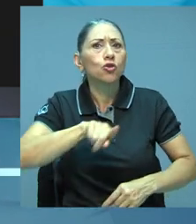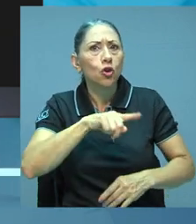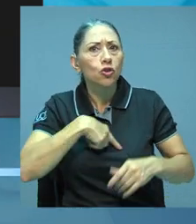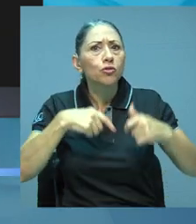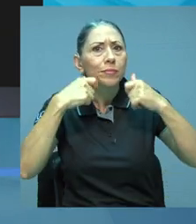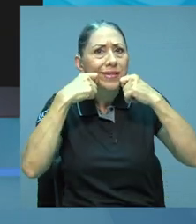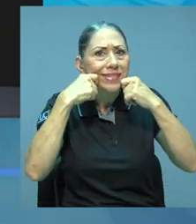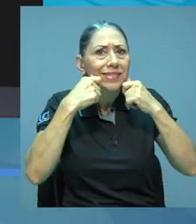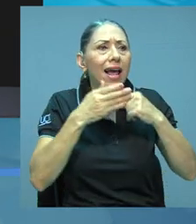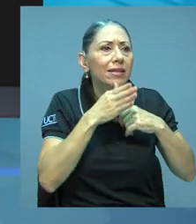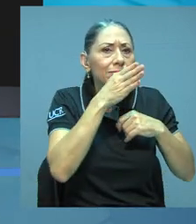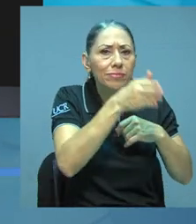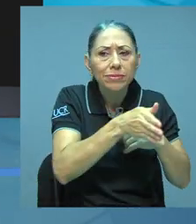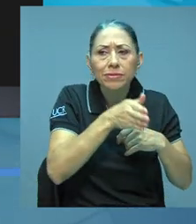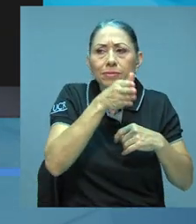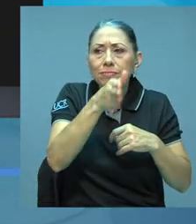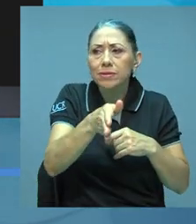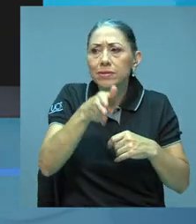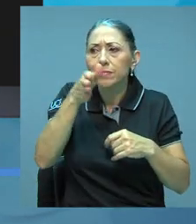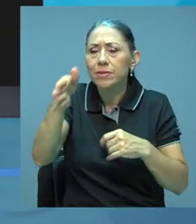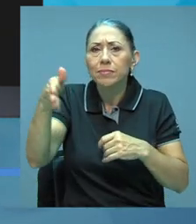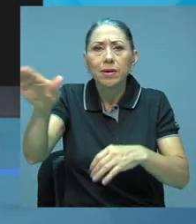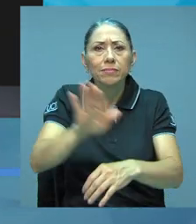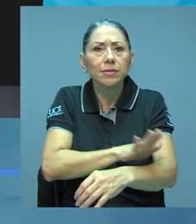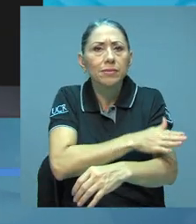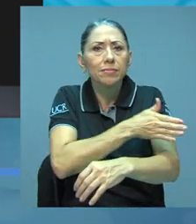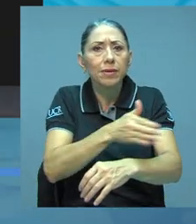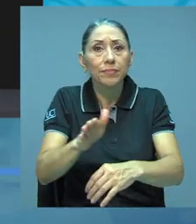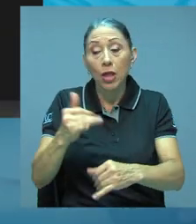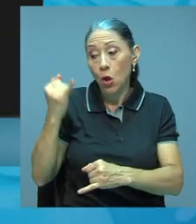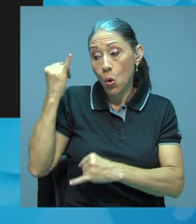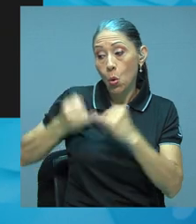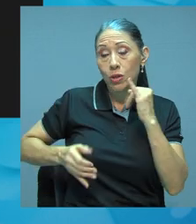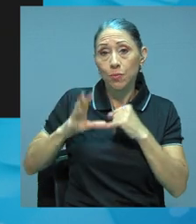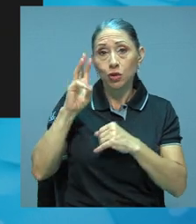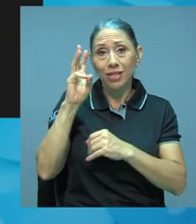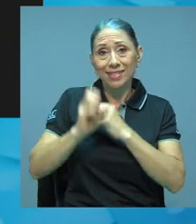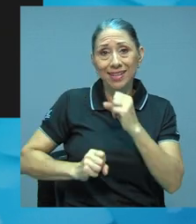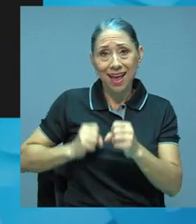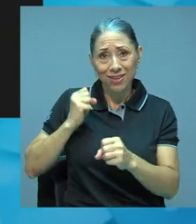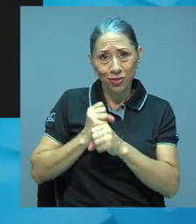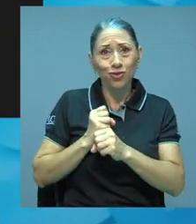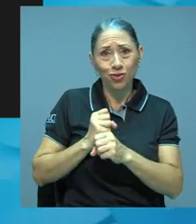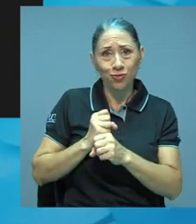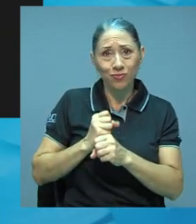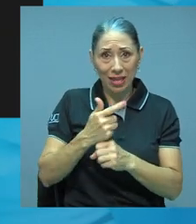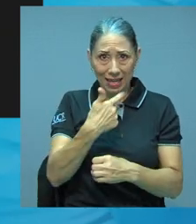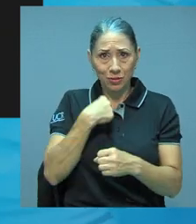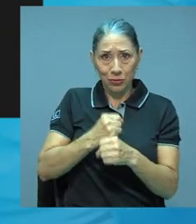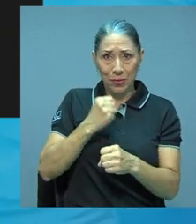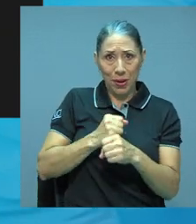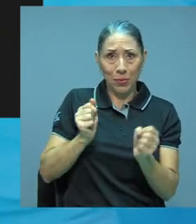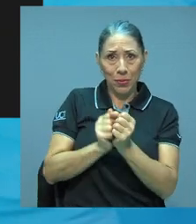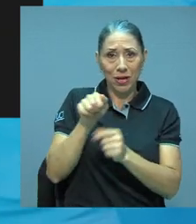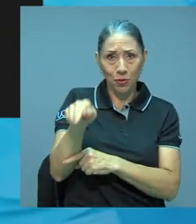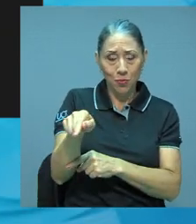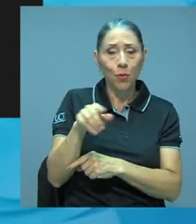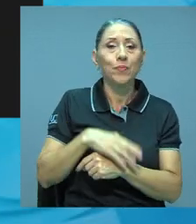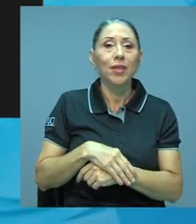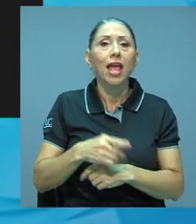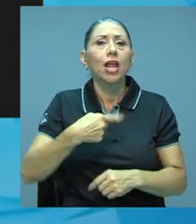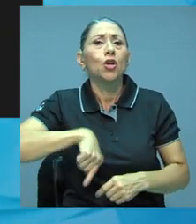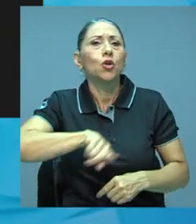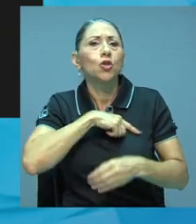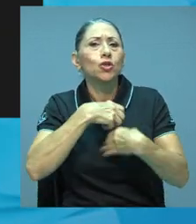conciertos presenciales en muy diversas comunidades. Estos últimos seis años, que han sido los seis años que tengo de trabajar con el grupo,